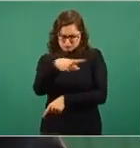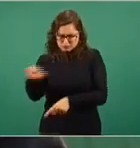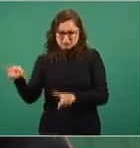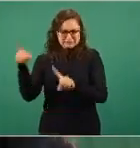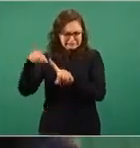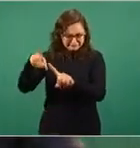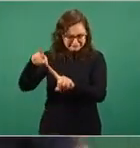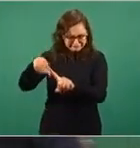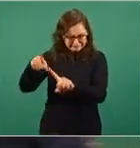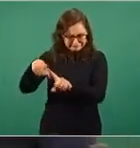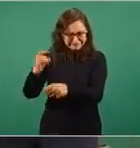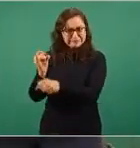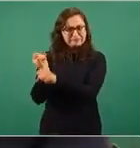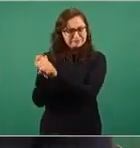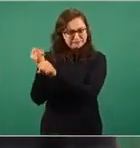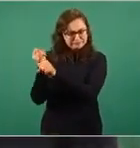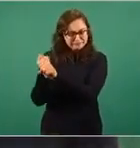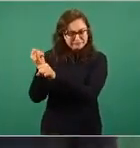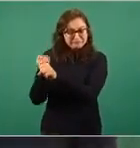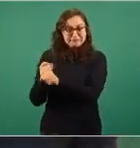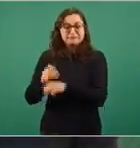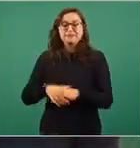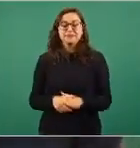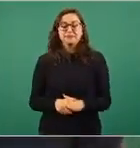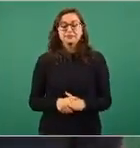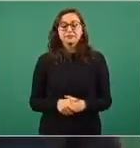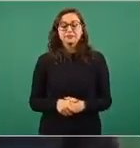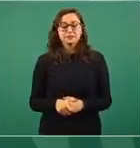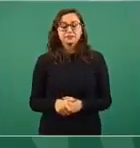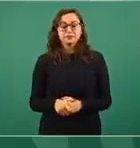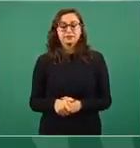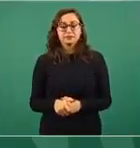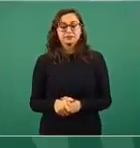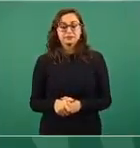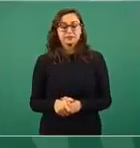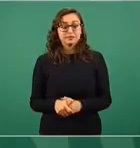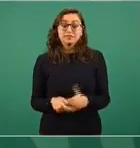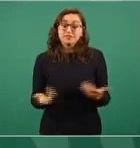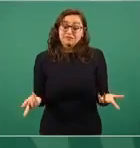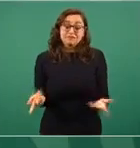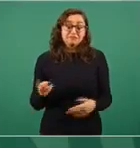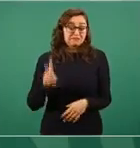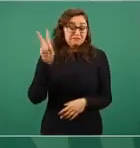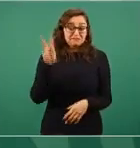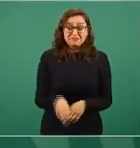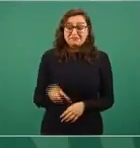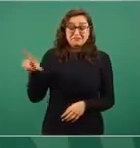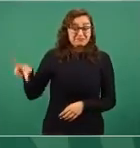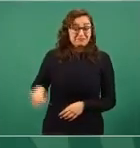Desde luego, influyentes del más alto nivel.